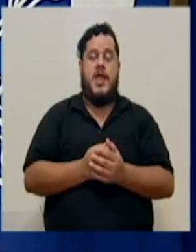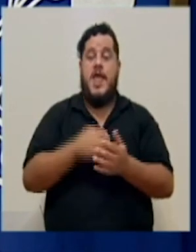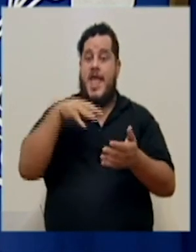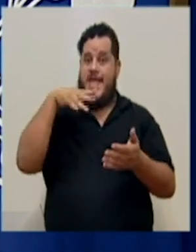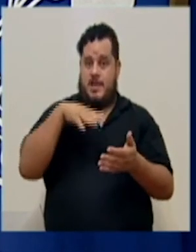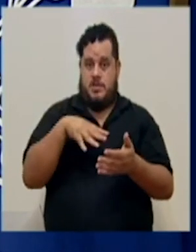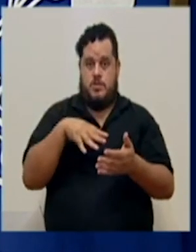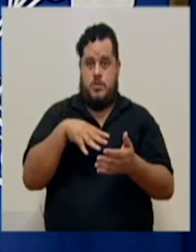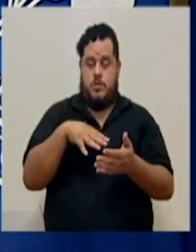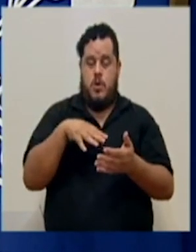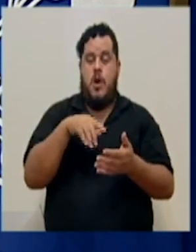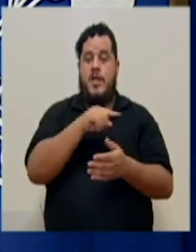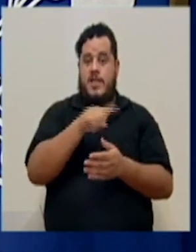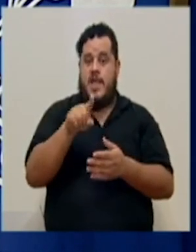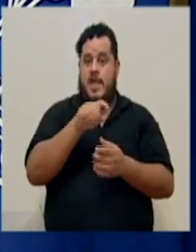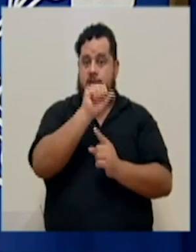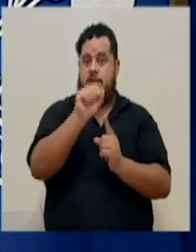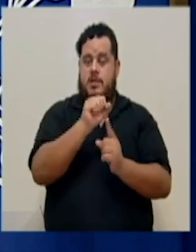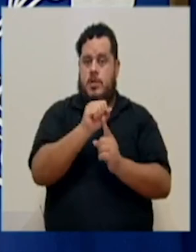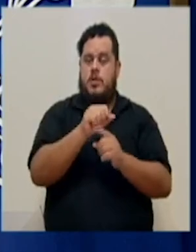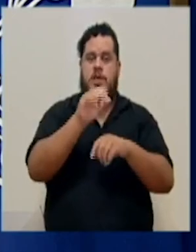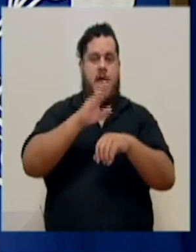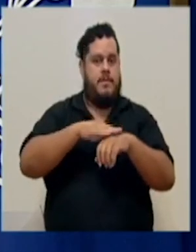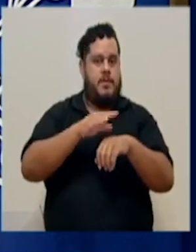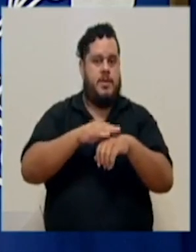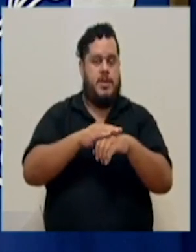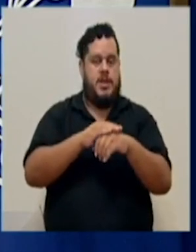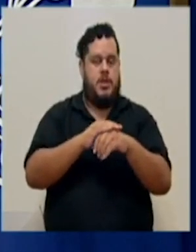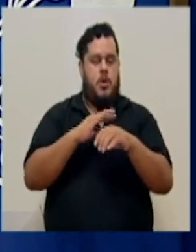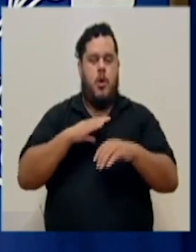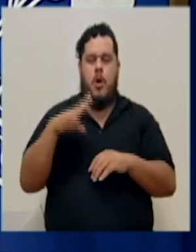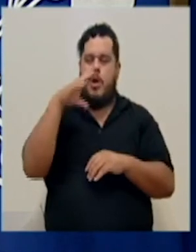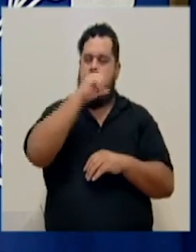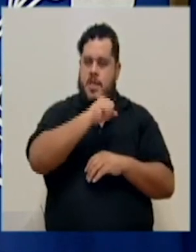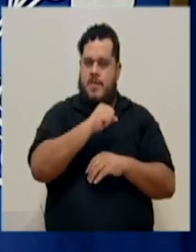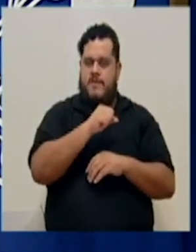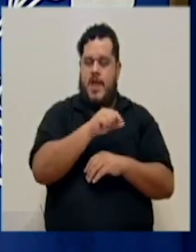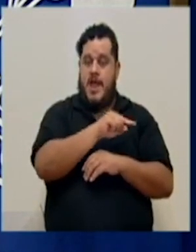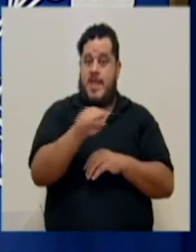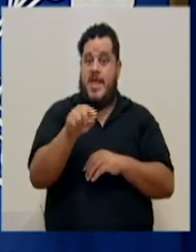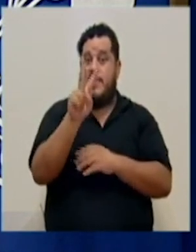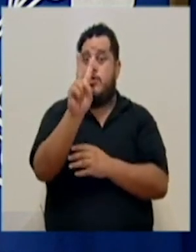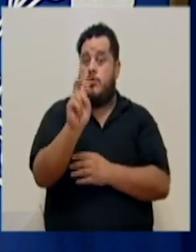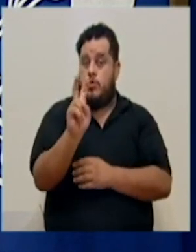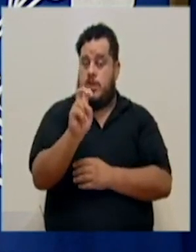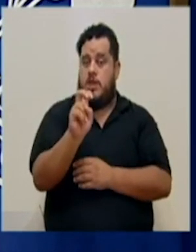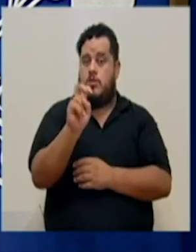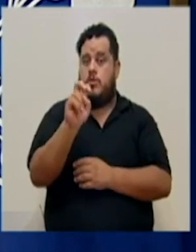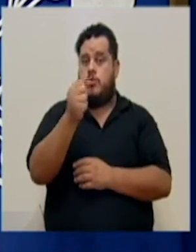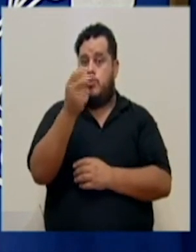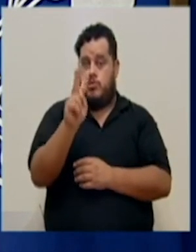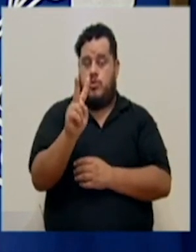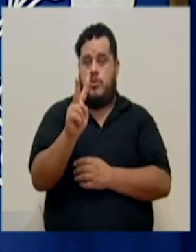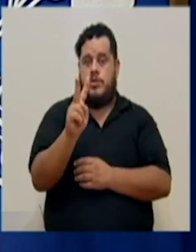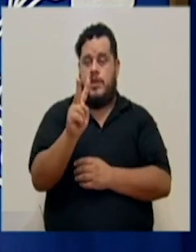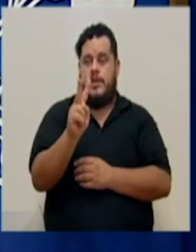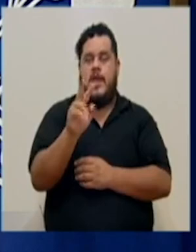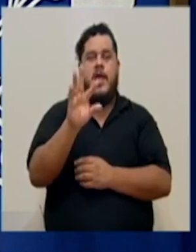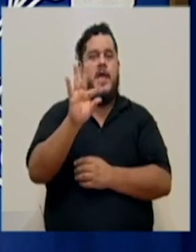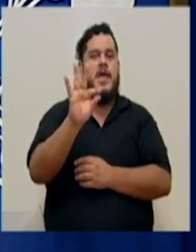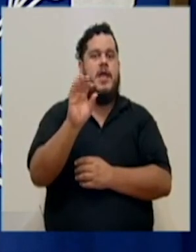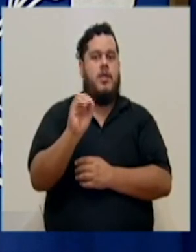estudio de estos casos ha permitido identificar que de esos 212, el